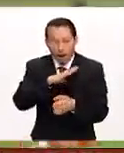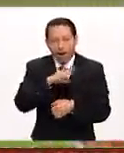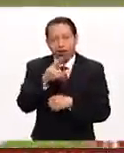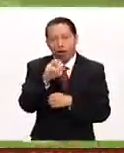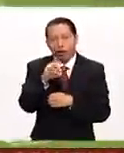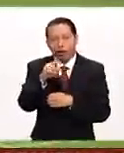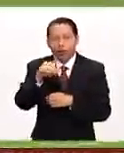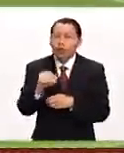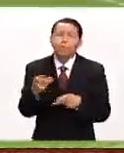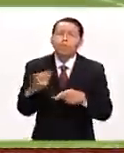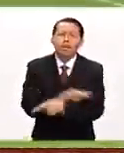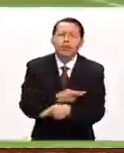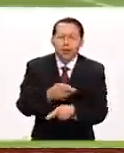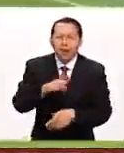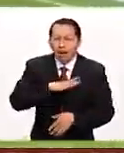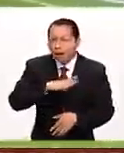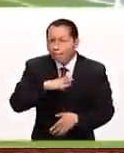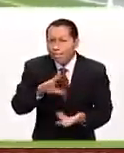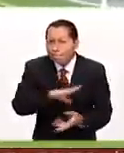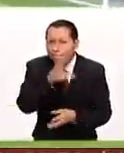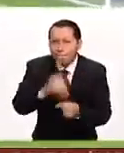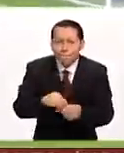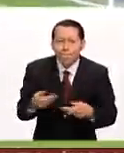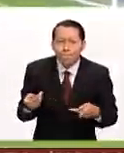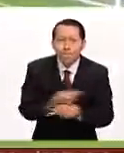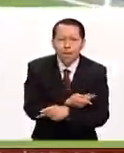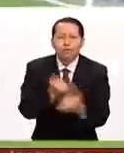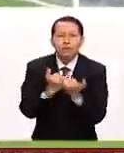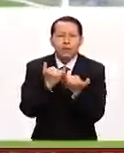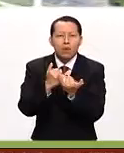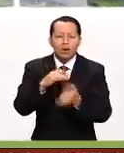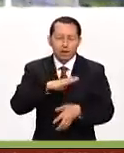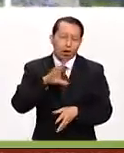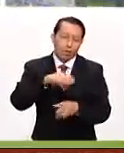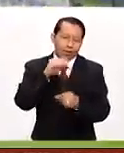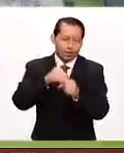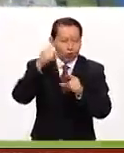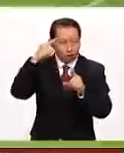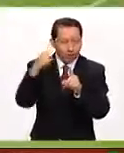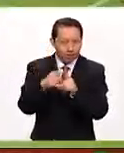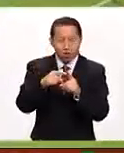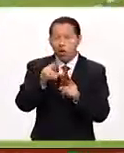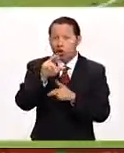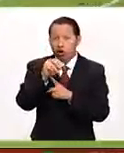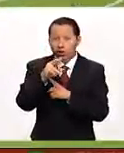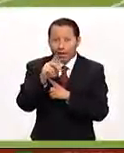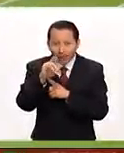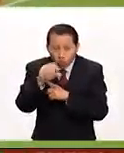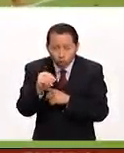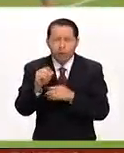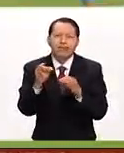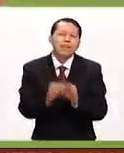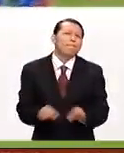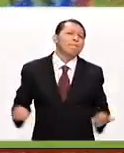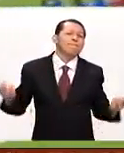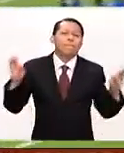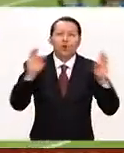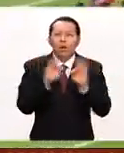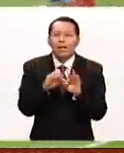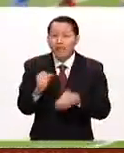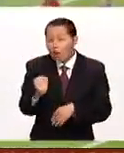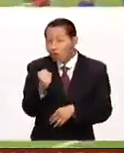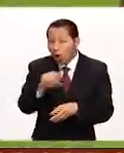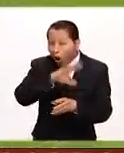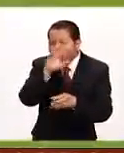pero que además hay que decirlo de esta realidad y con toda la objetividad que se puede, Cristiano Ronaldo no fue el hombre importante, no pesó